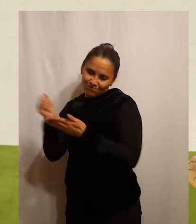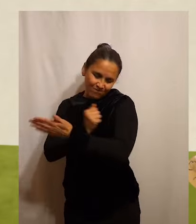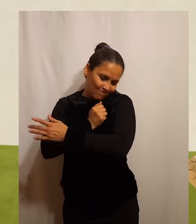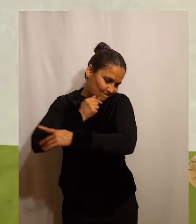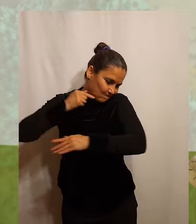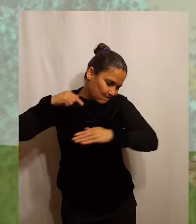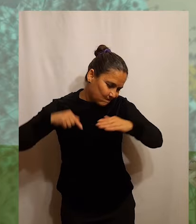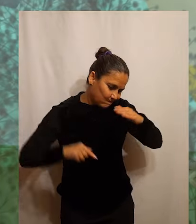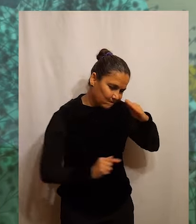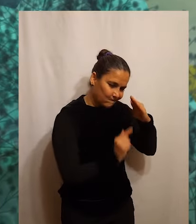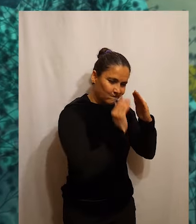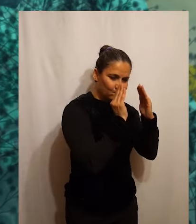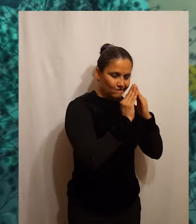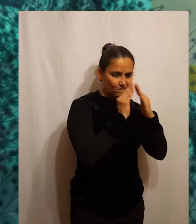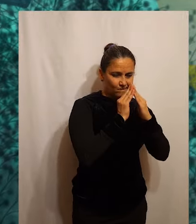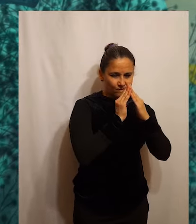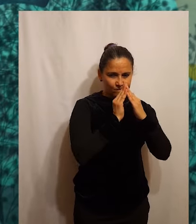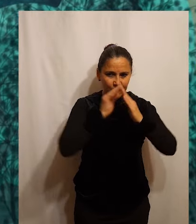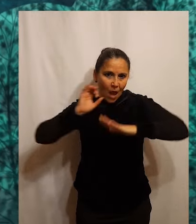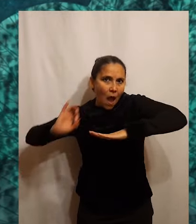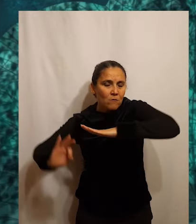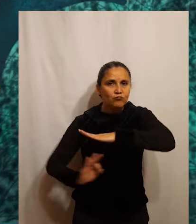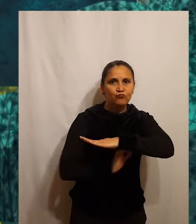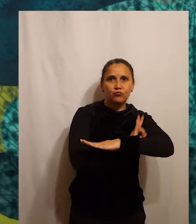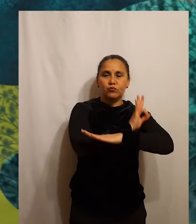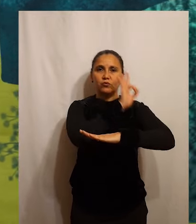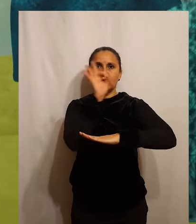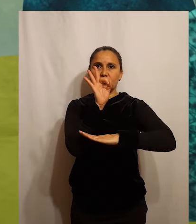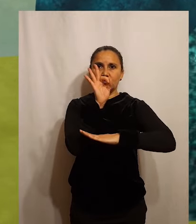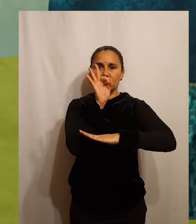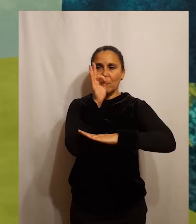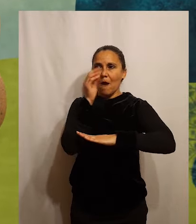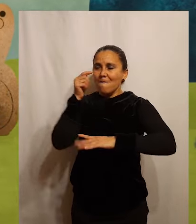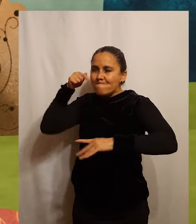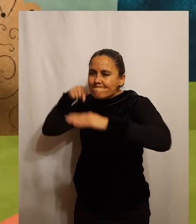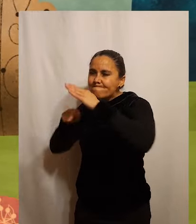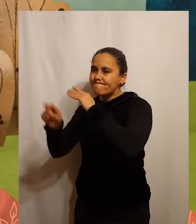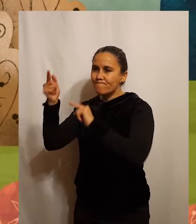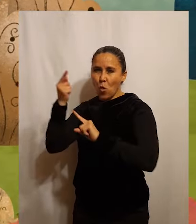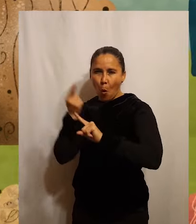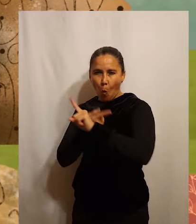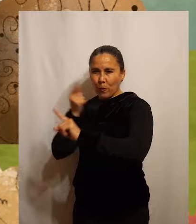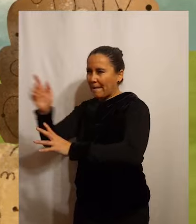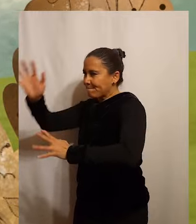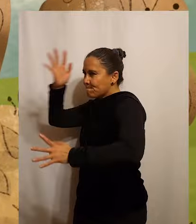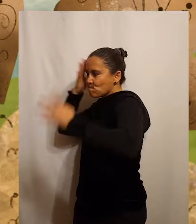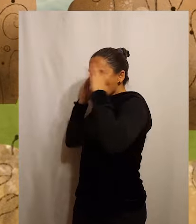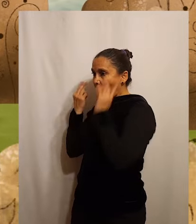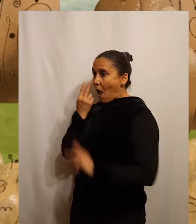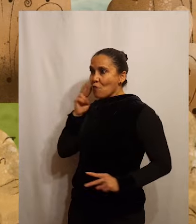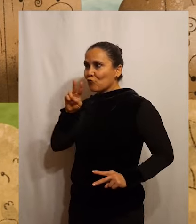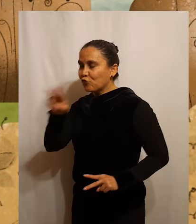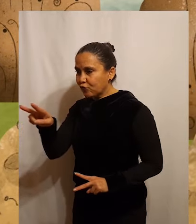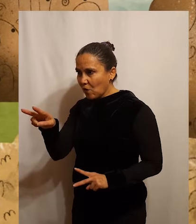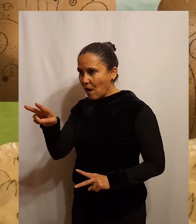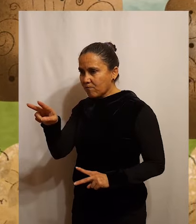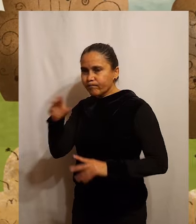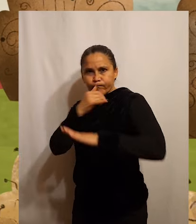éxito. Al día siguiente, decidió introducirse al bosque y ahí lo encontró.